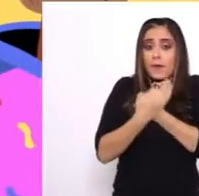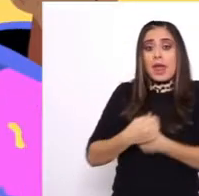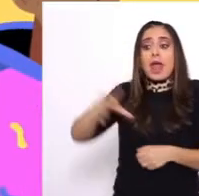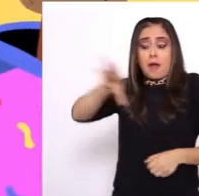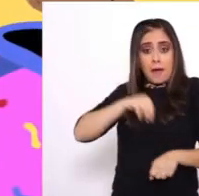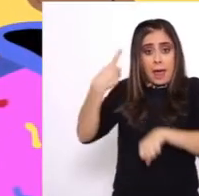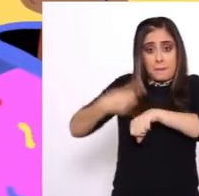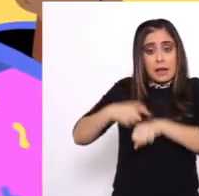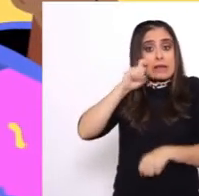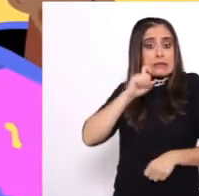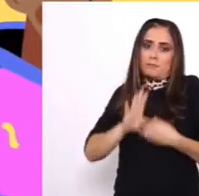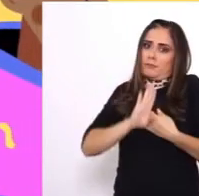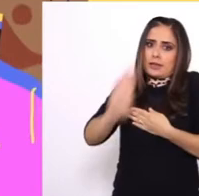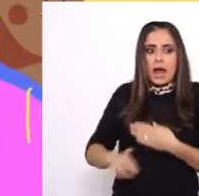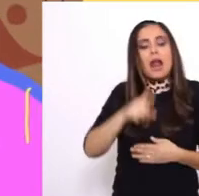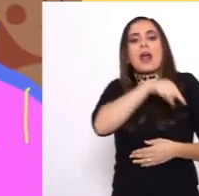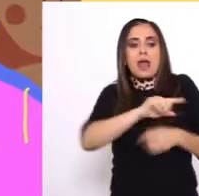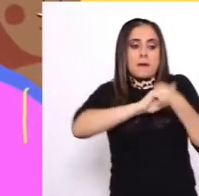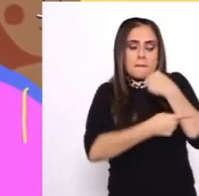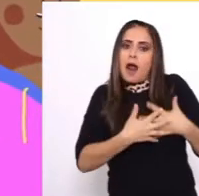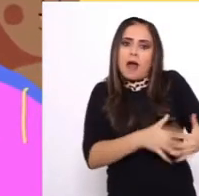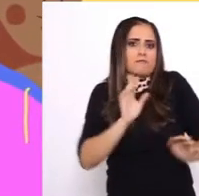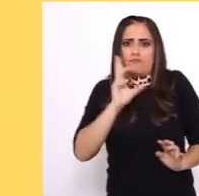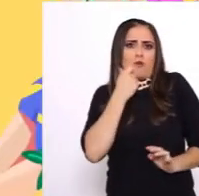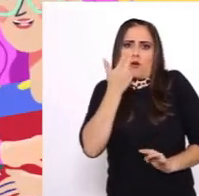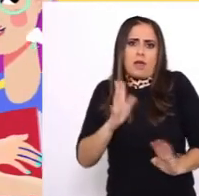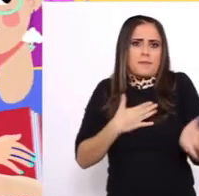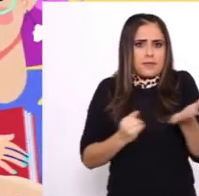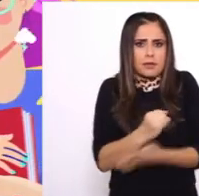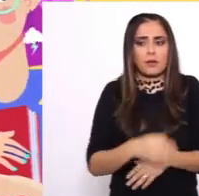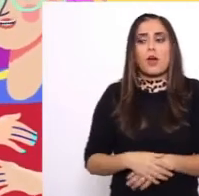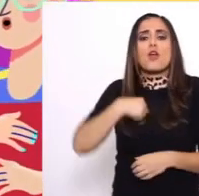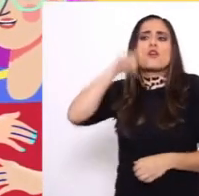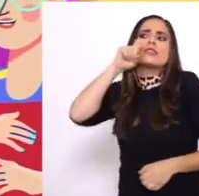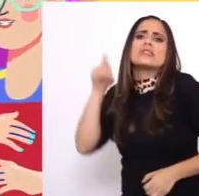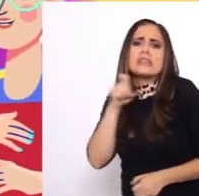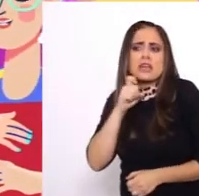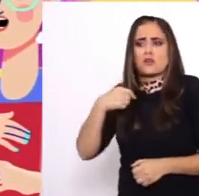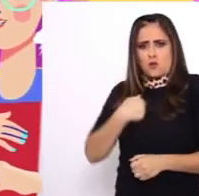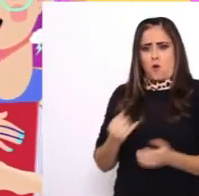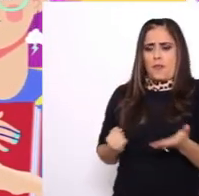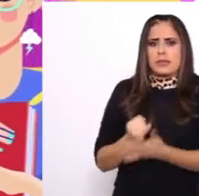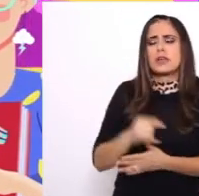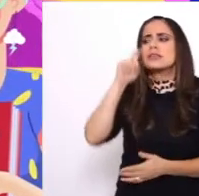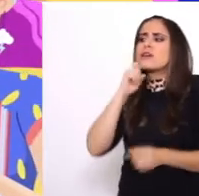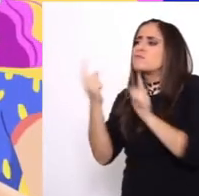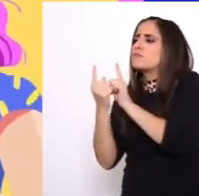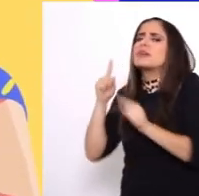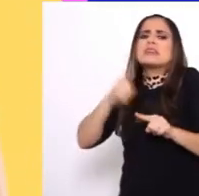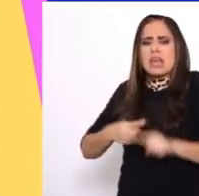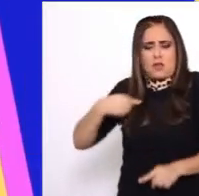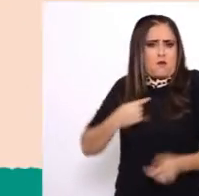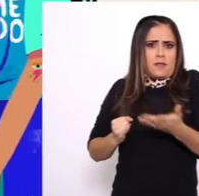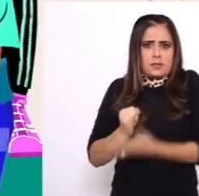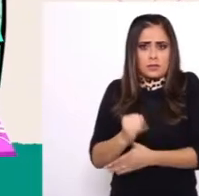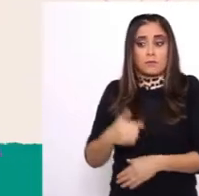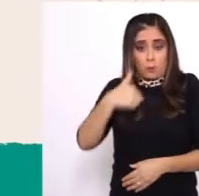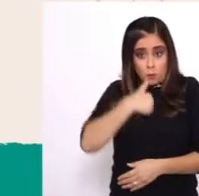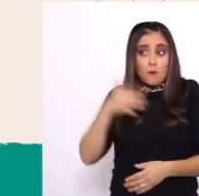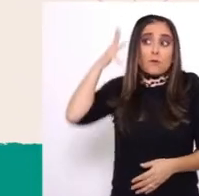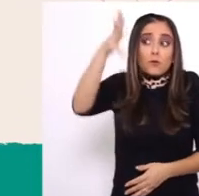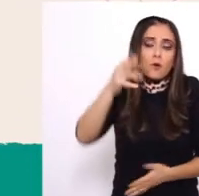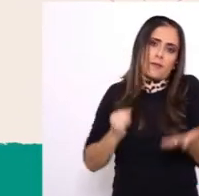Yo decido doble protección para evitar un embarazo y una infección de transmisión sexual. Yo decido cómo quiero vivir mi sexualidad y con quién compartirla.